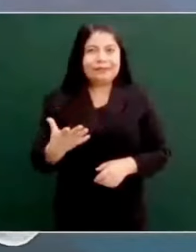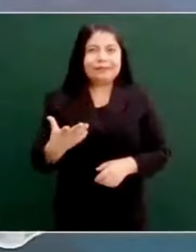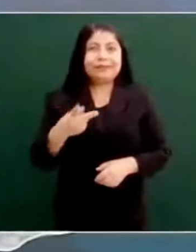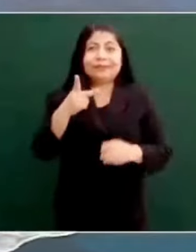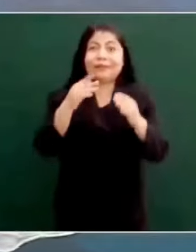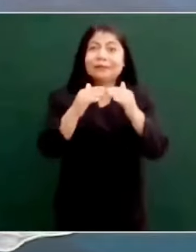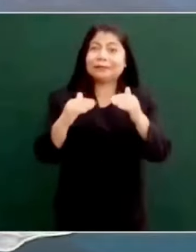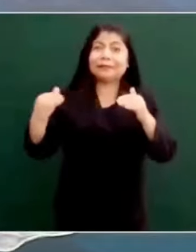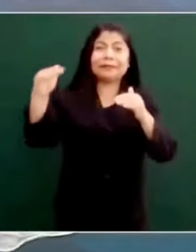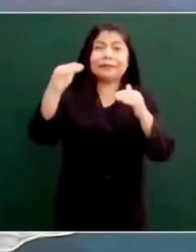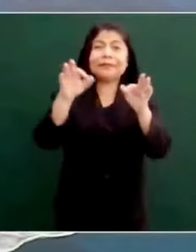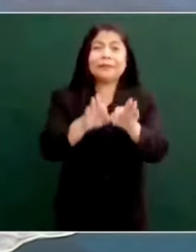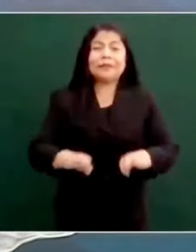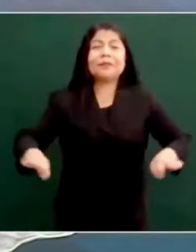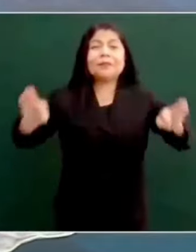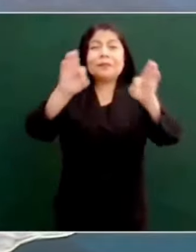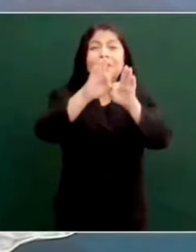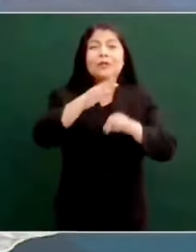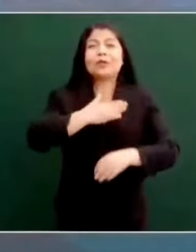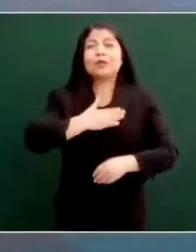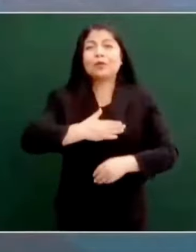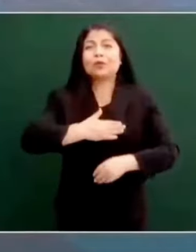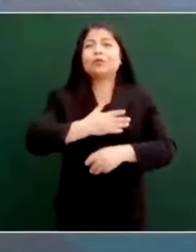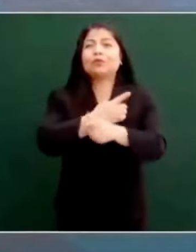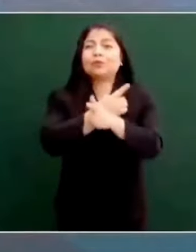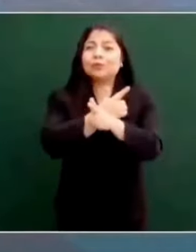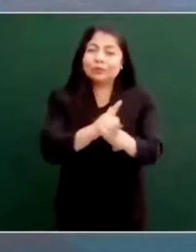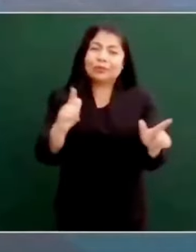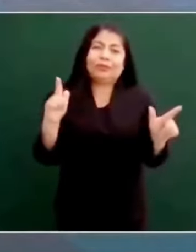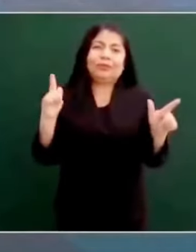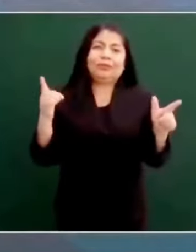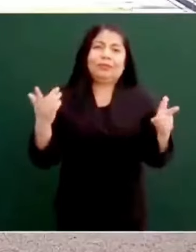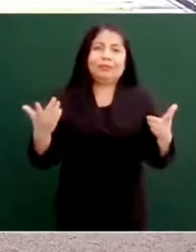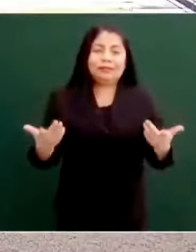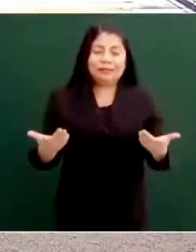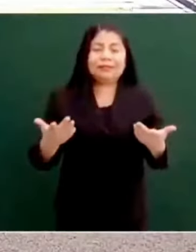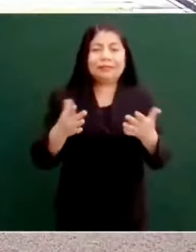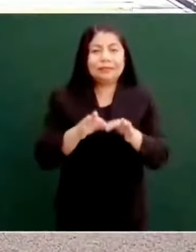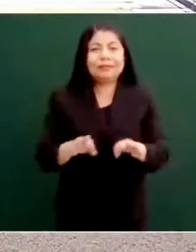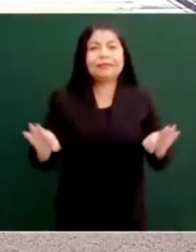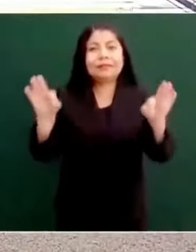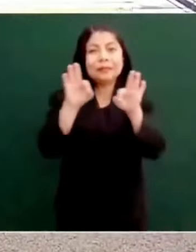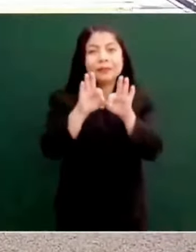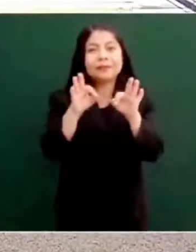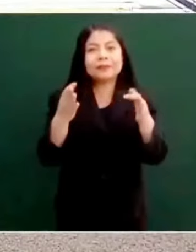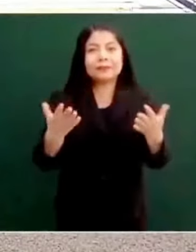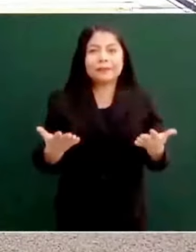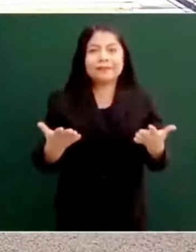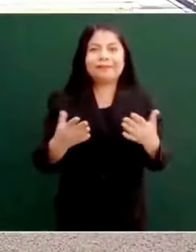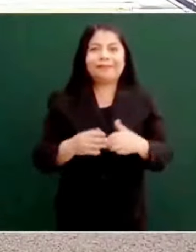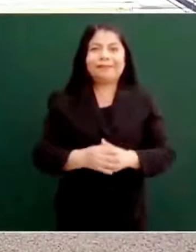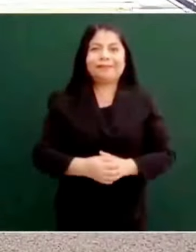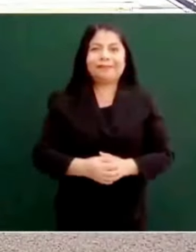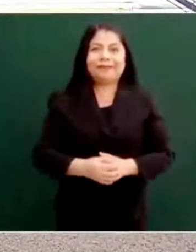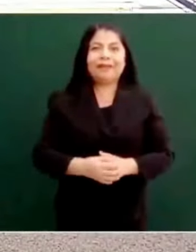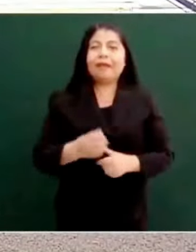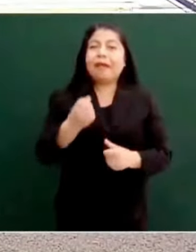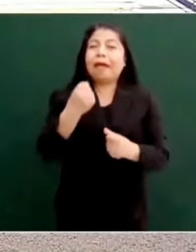entonces, ah, es que no hiciste bien el trámite,